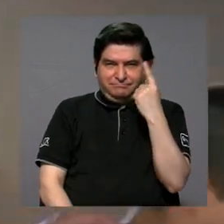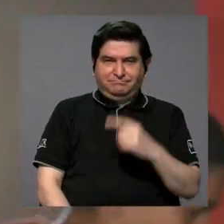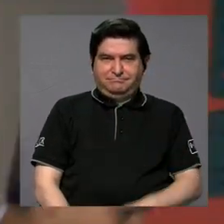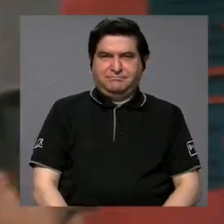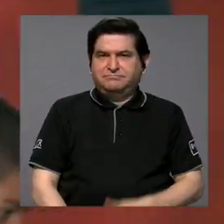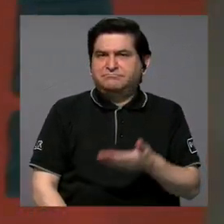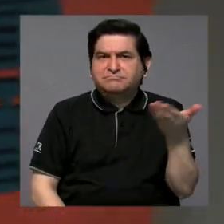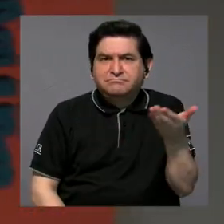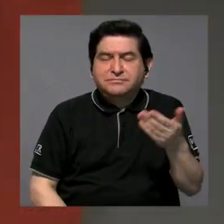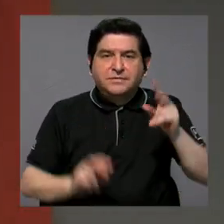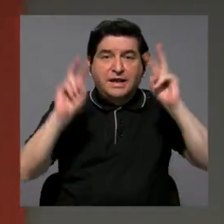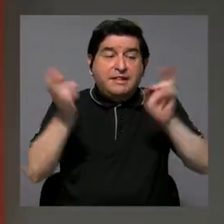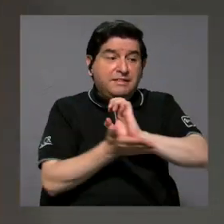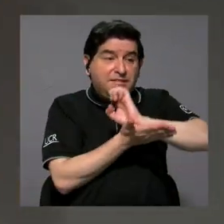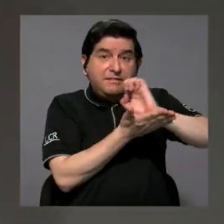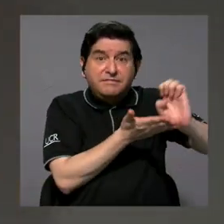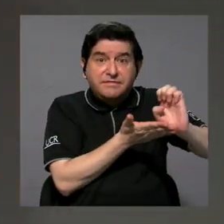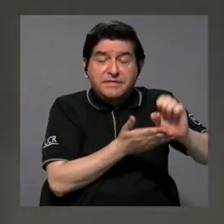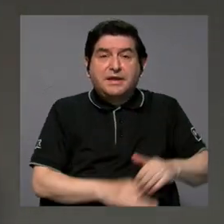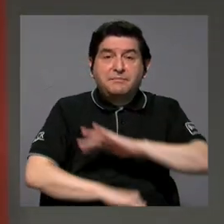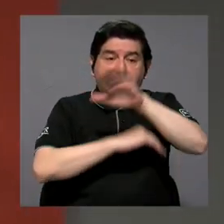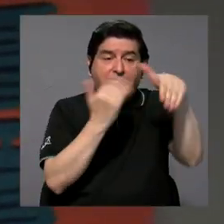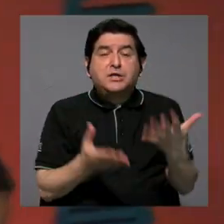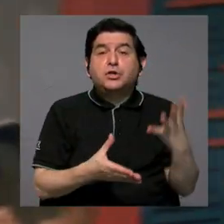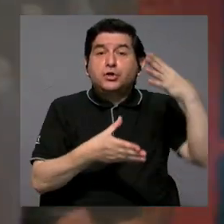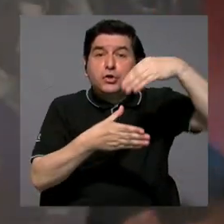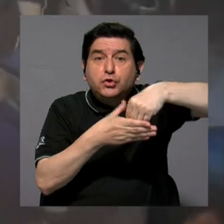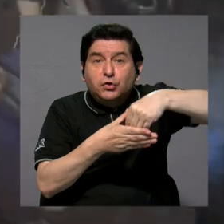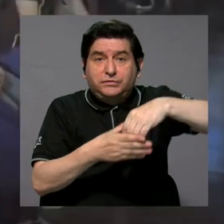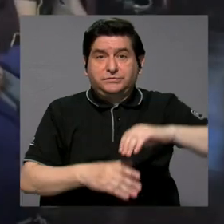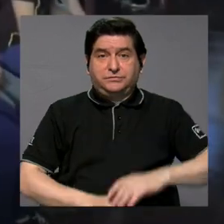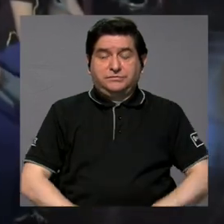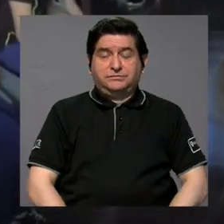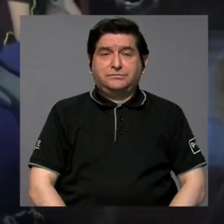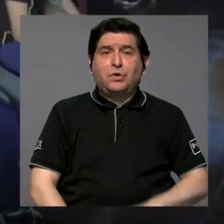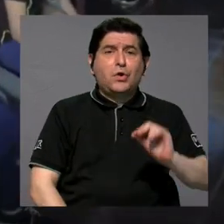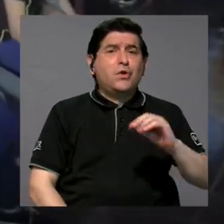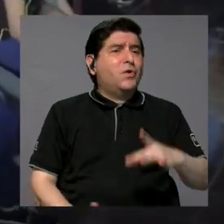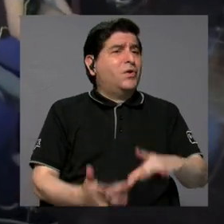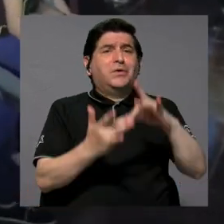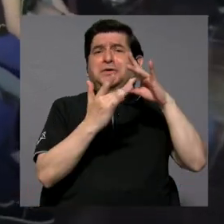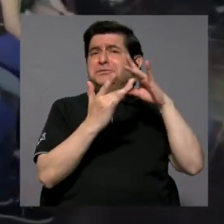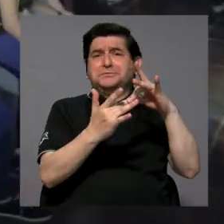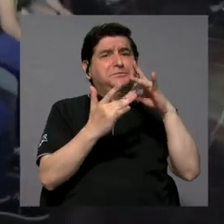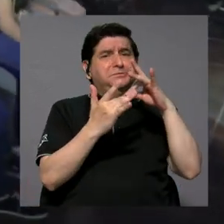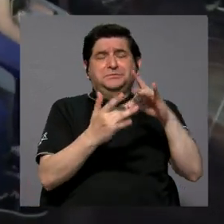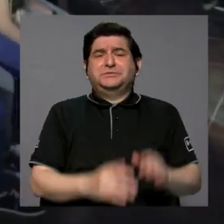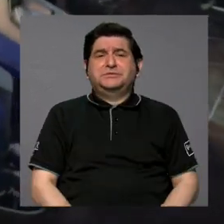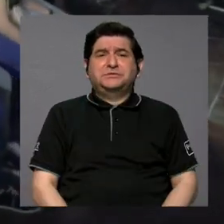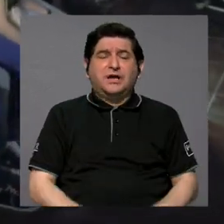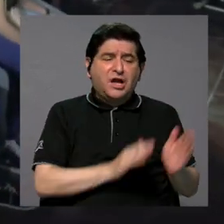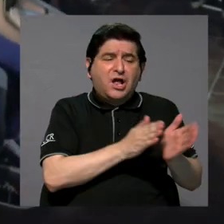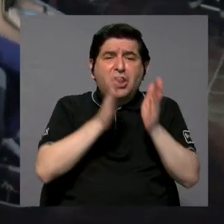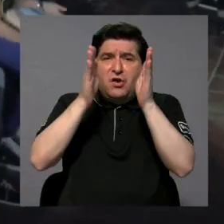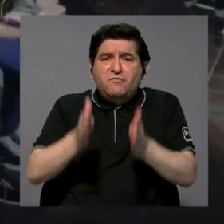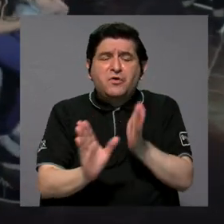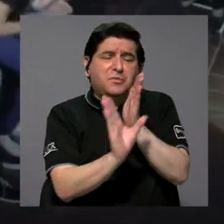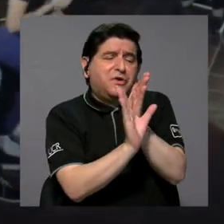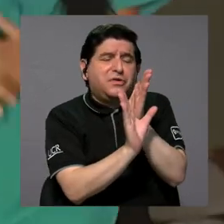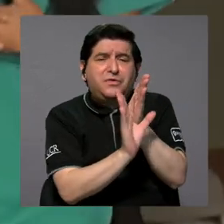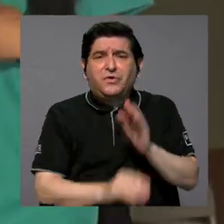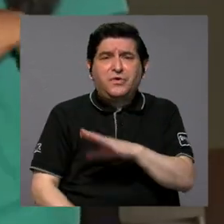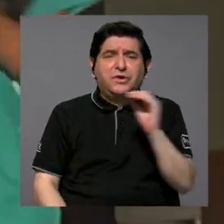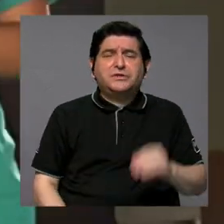el tema preventivo es un tema de todos, ataña a todos, no es exclusivo de los formadores en psicología